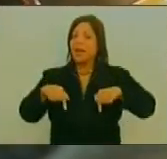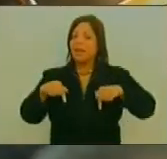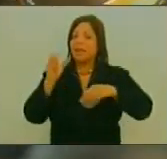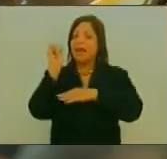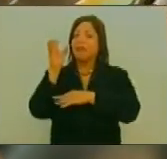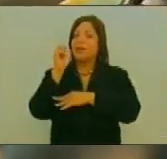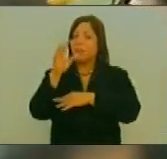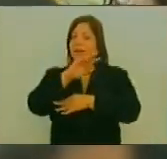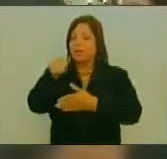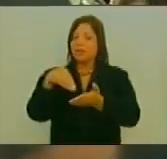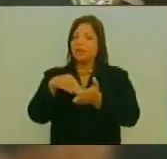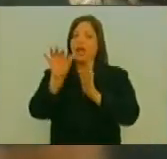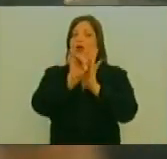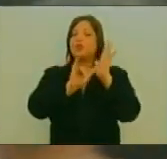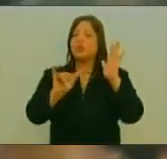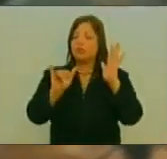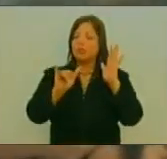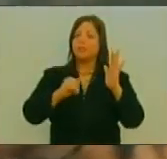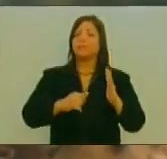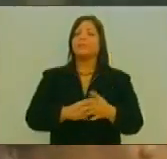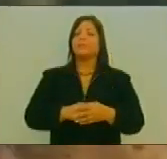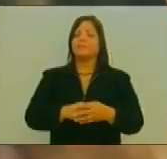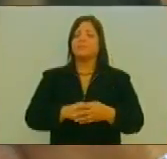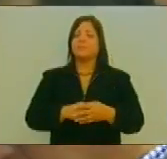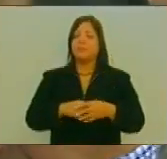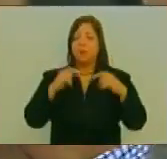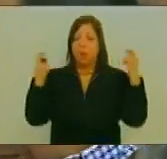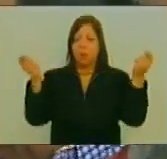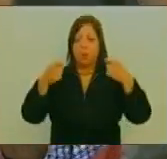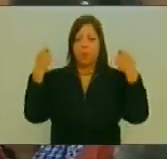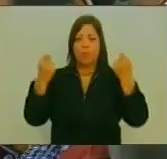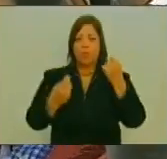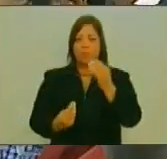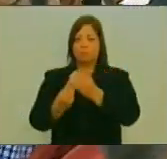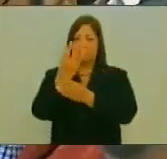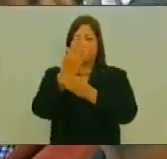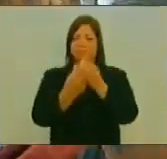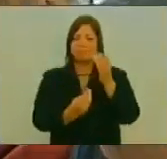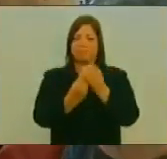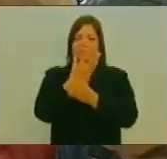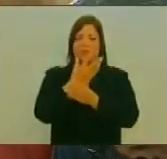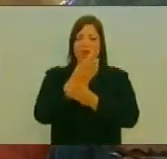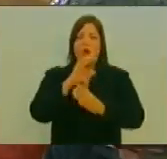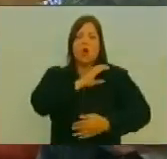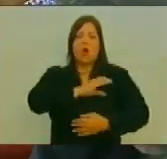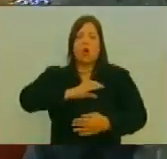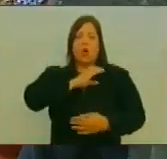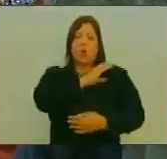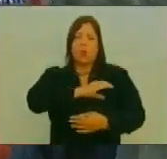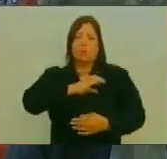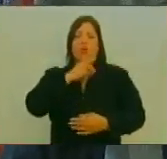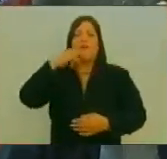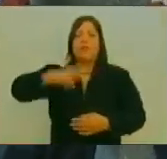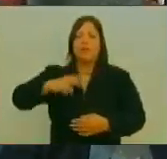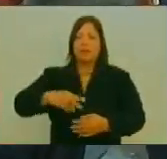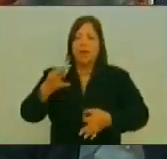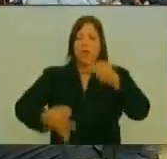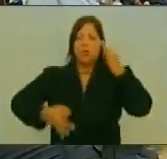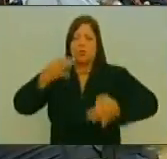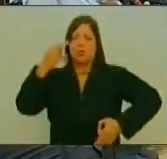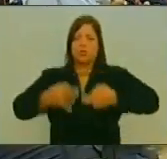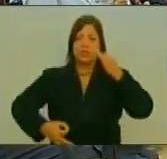Asamblea Nacional Constituyente Promovió La creación De la Comisión Para la Verdad La